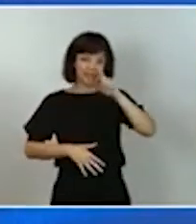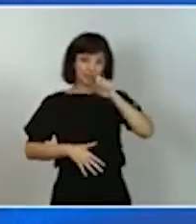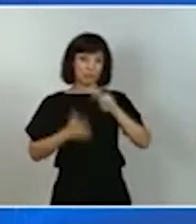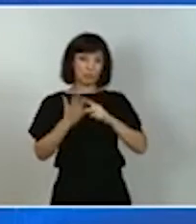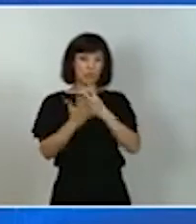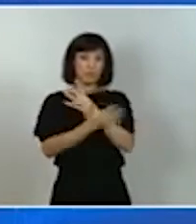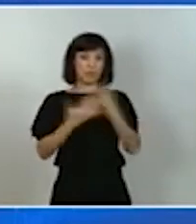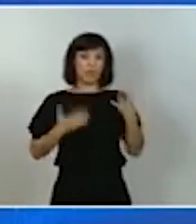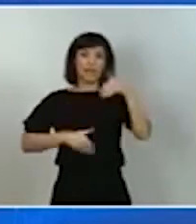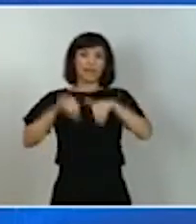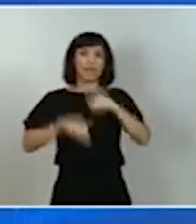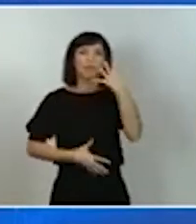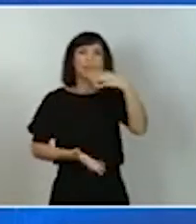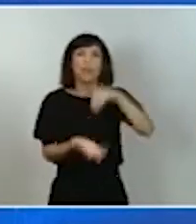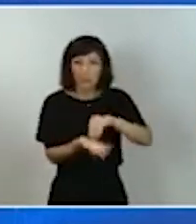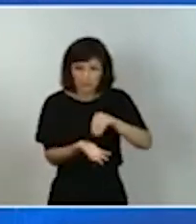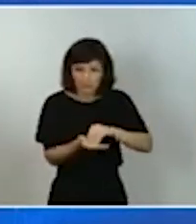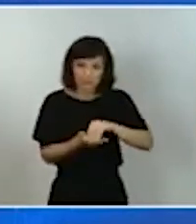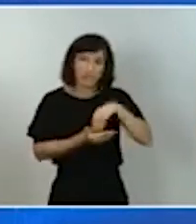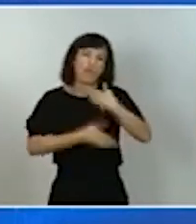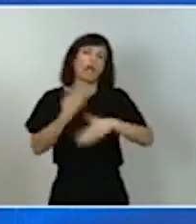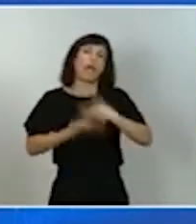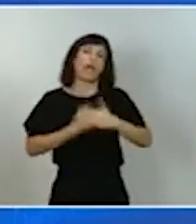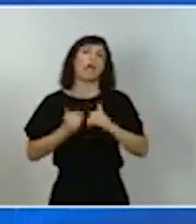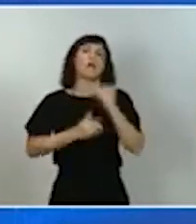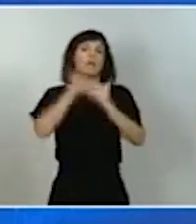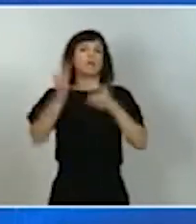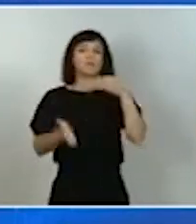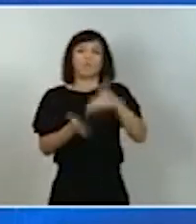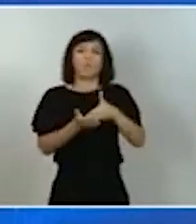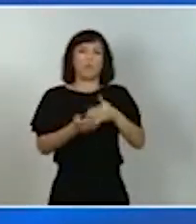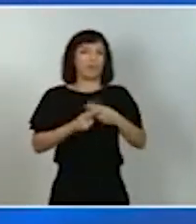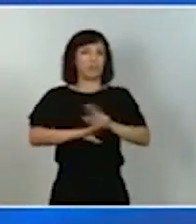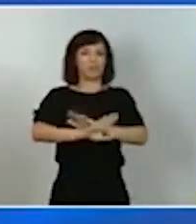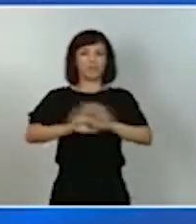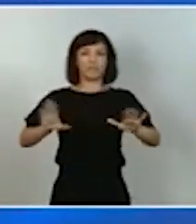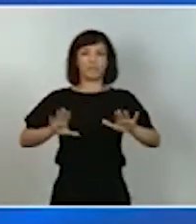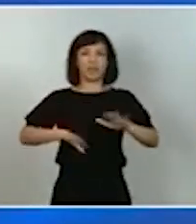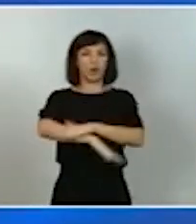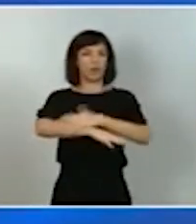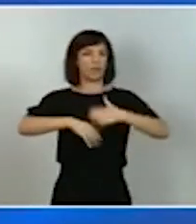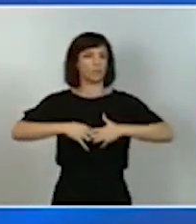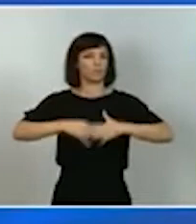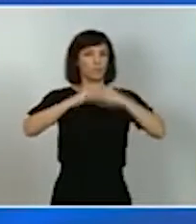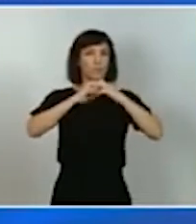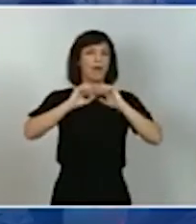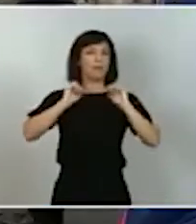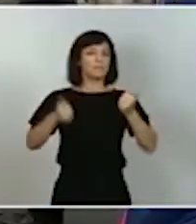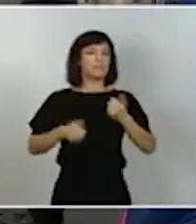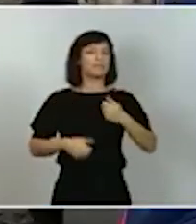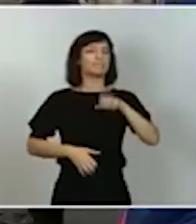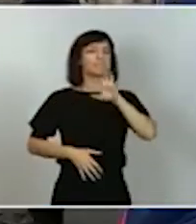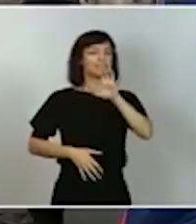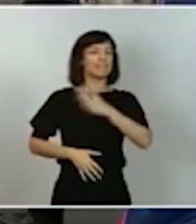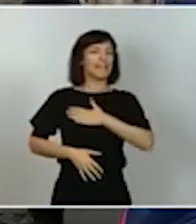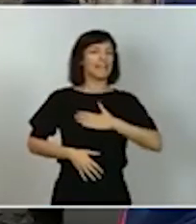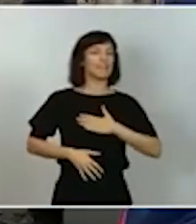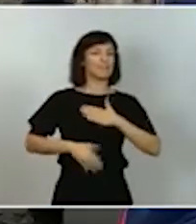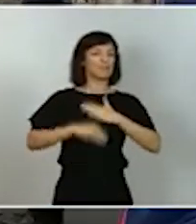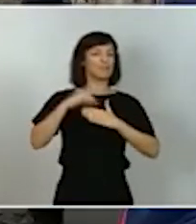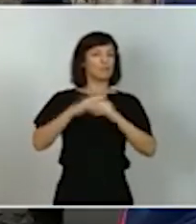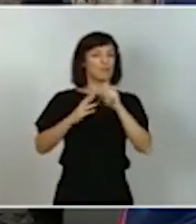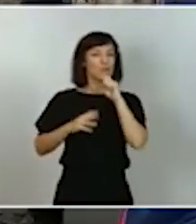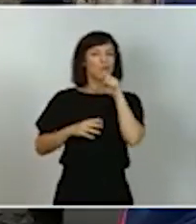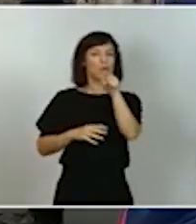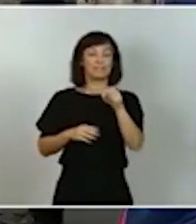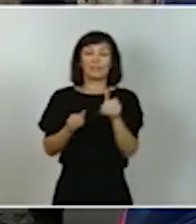el bloqueo político, constituimos un gobierno, comenzábamos a vislumbrar el país que queríamos construir con la formación del primer gobierno de coalición